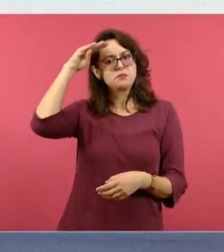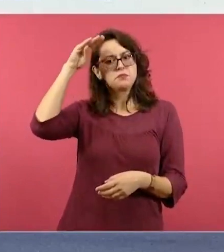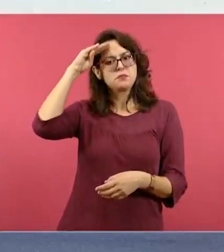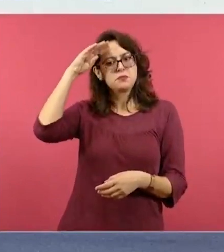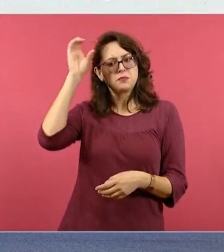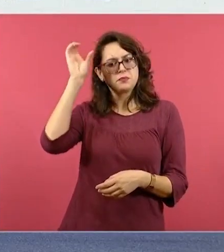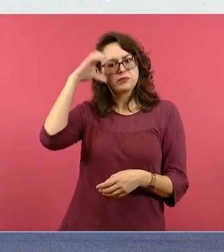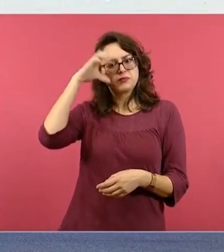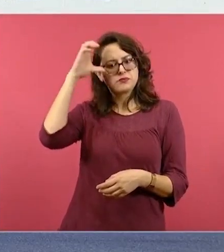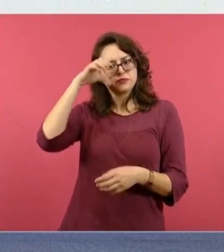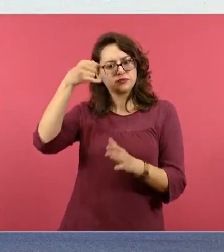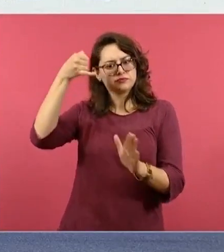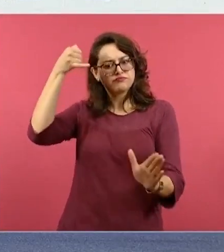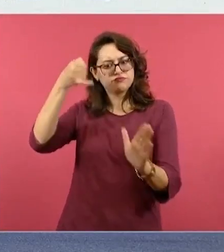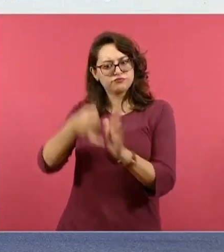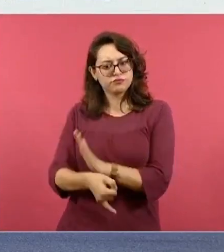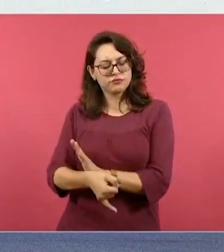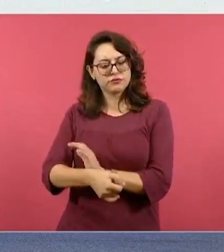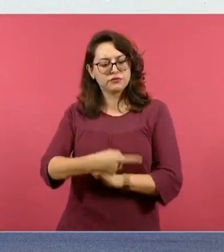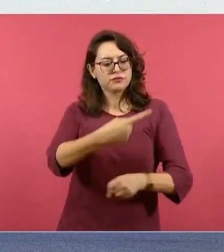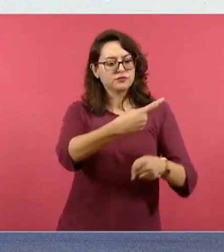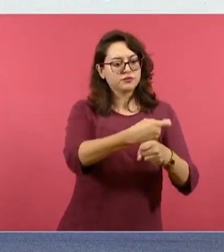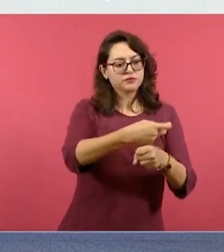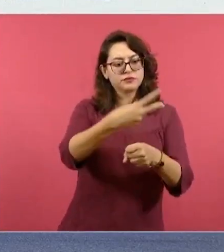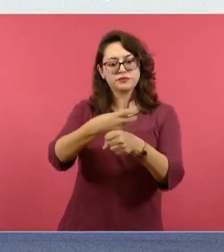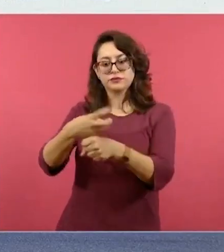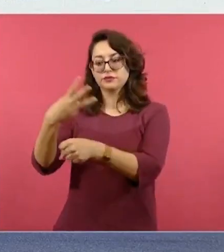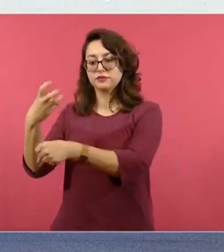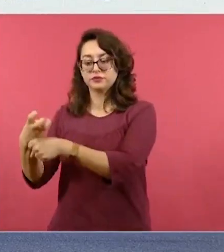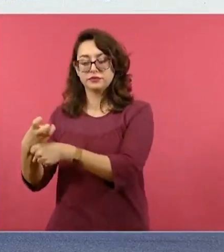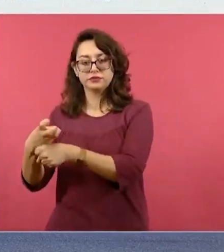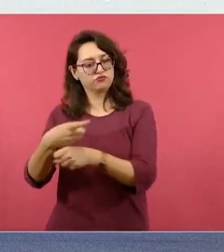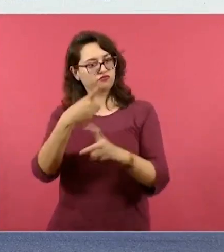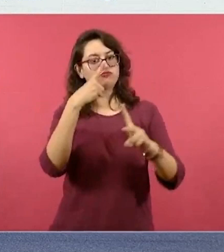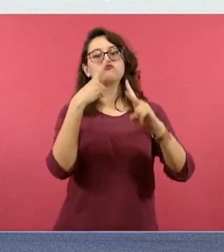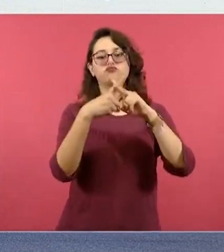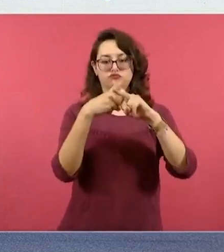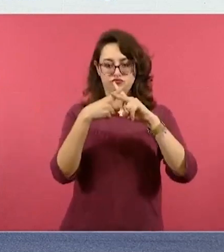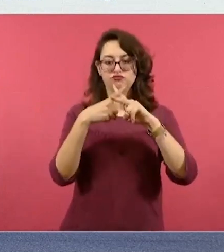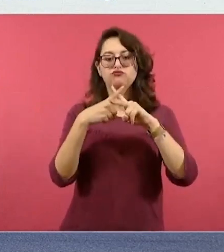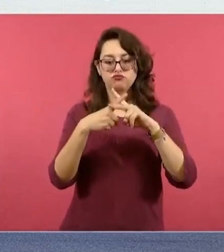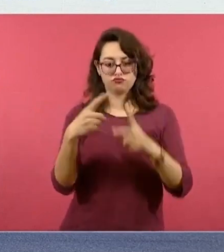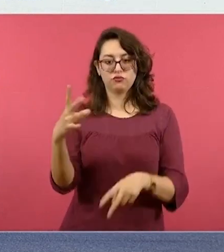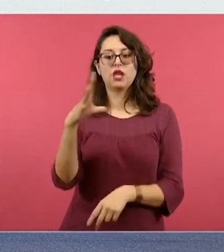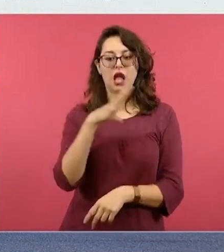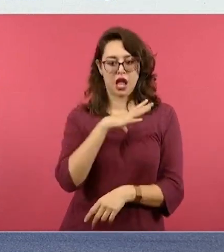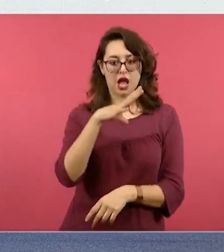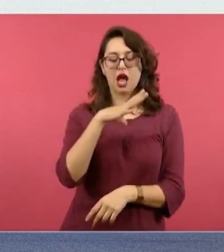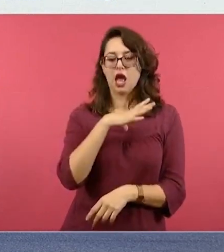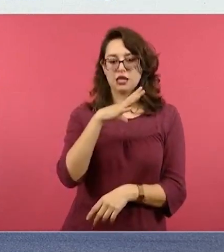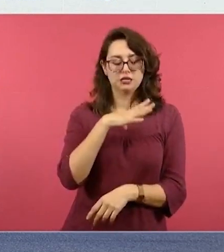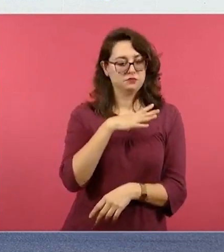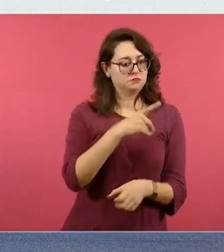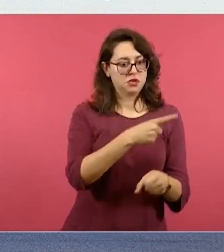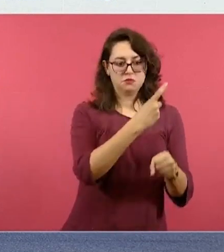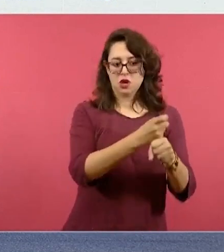mantiene en los tres grados es matemáticas. Para el caso del primer grado, se vincula